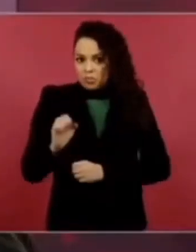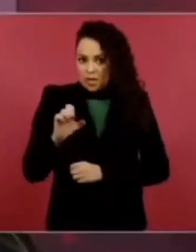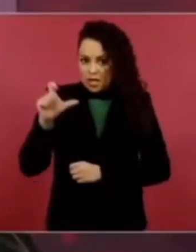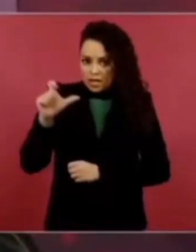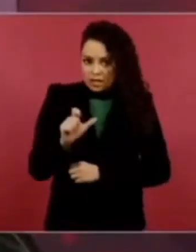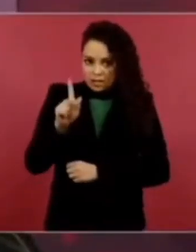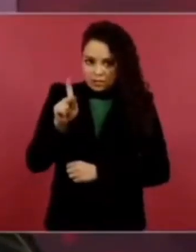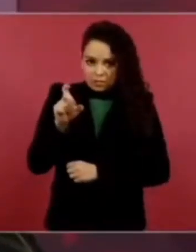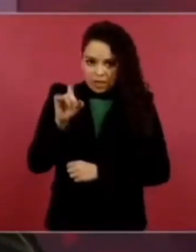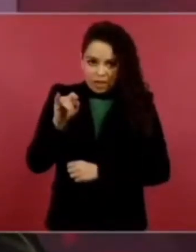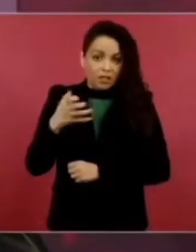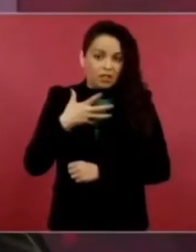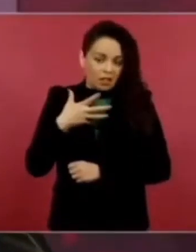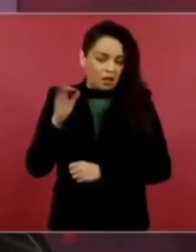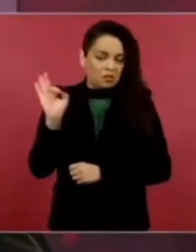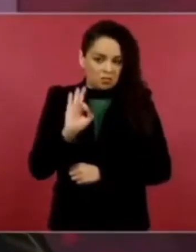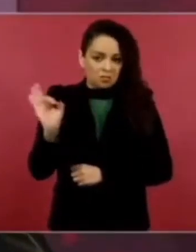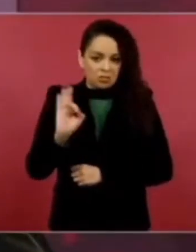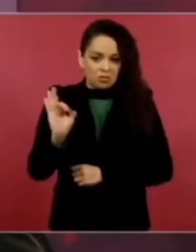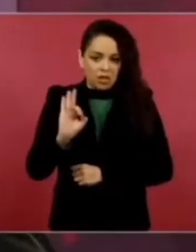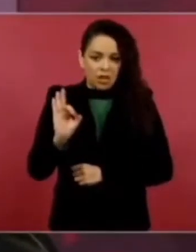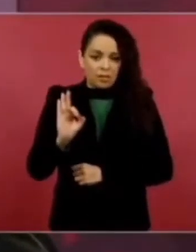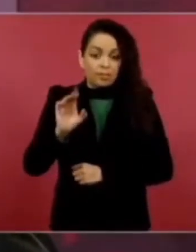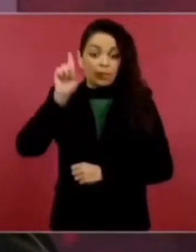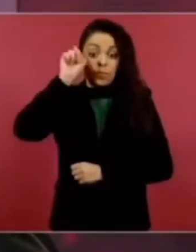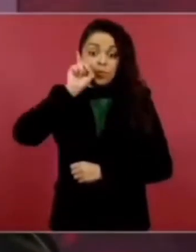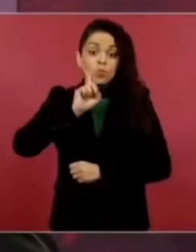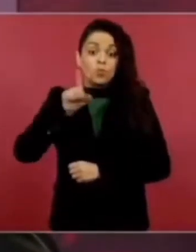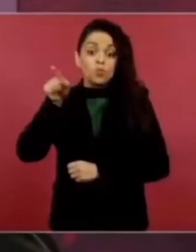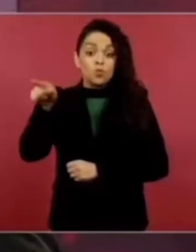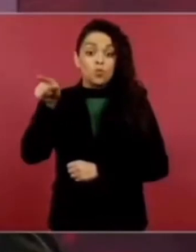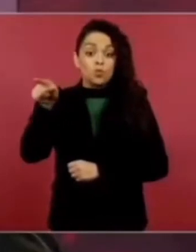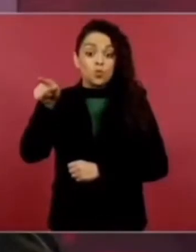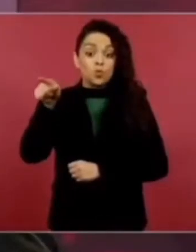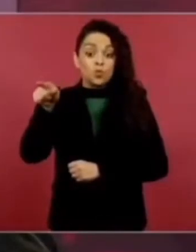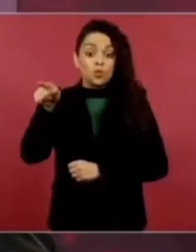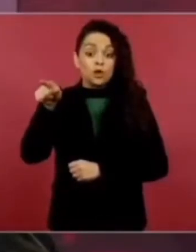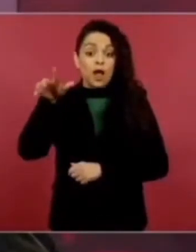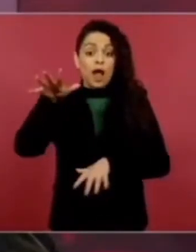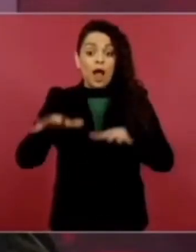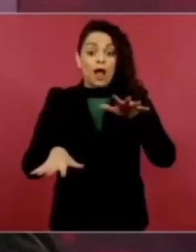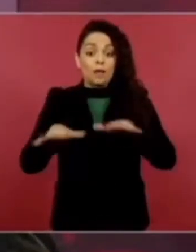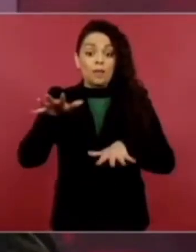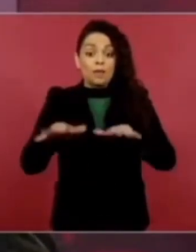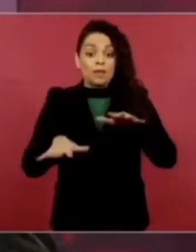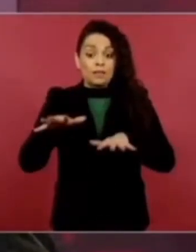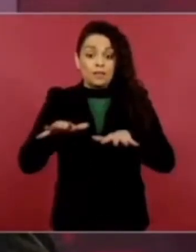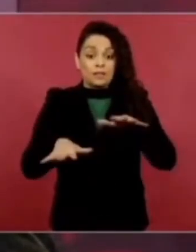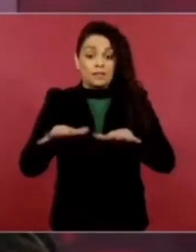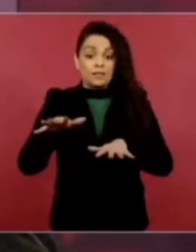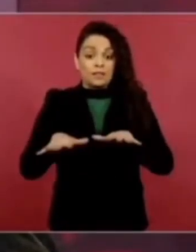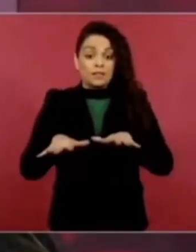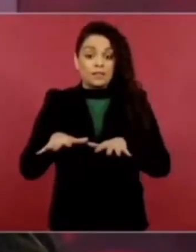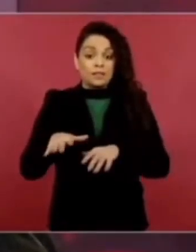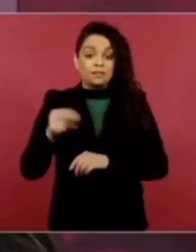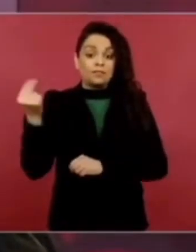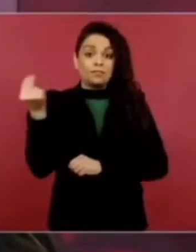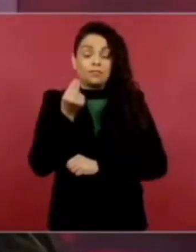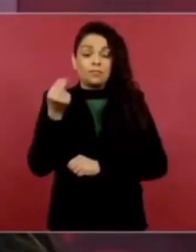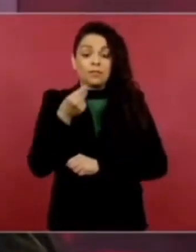que la señora tenía que salir, a veces, en la cajuela,